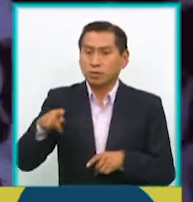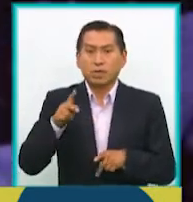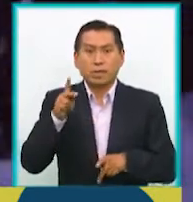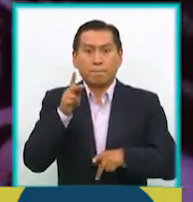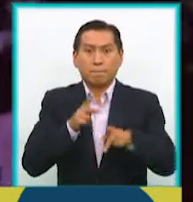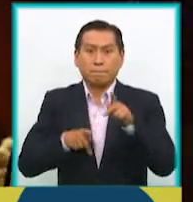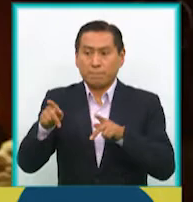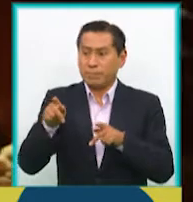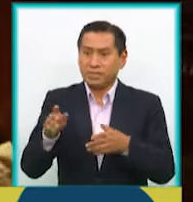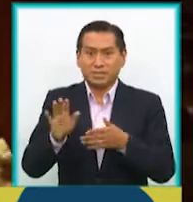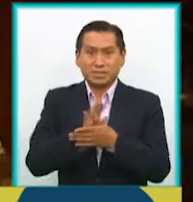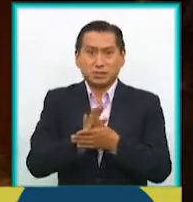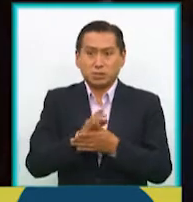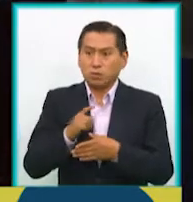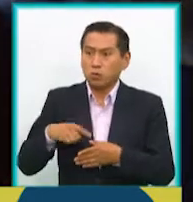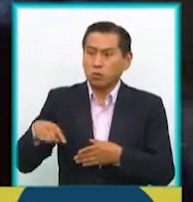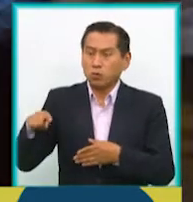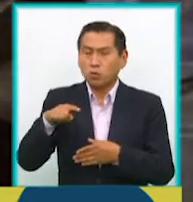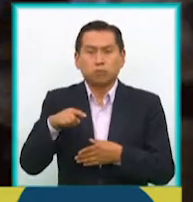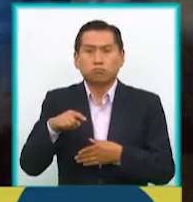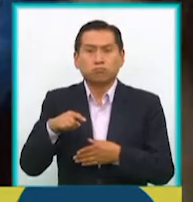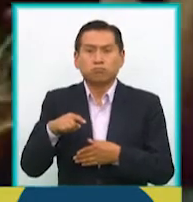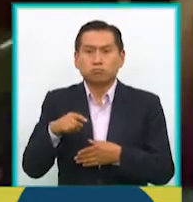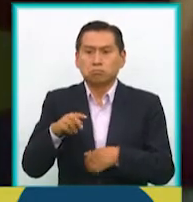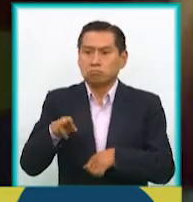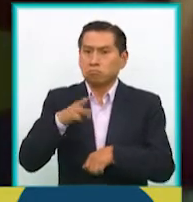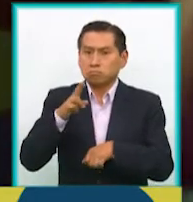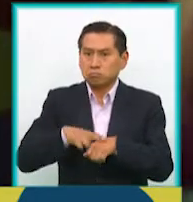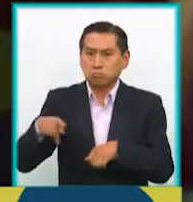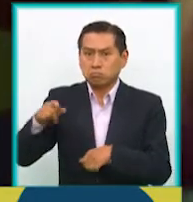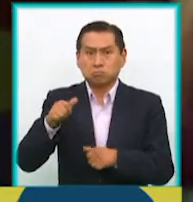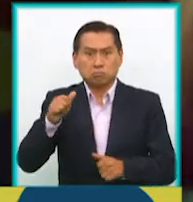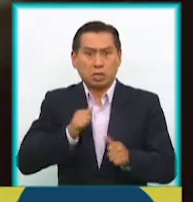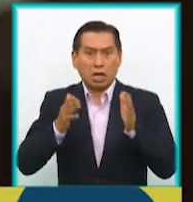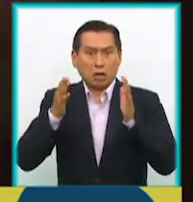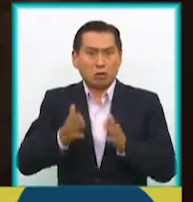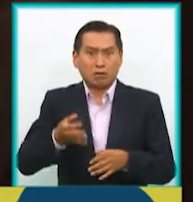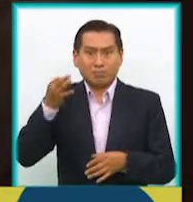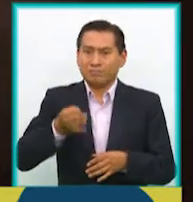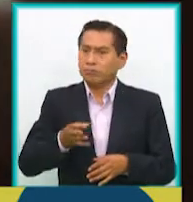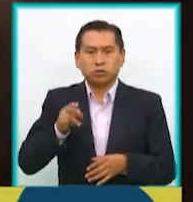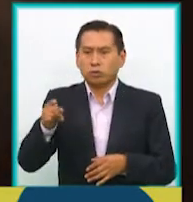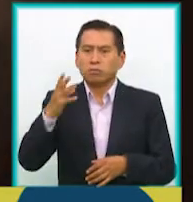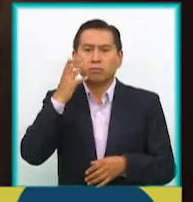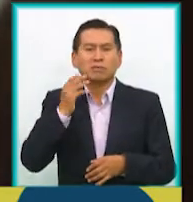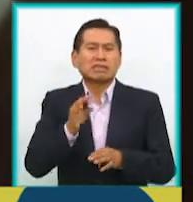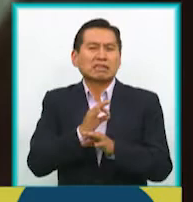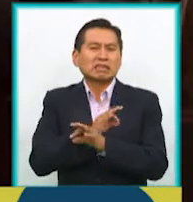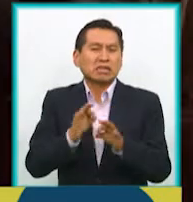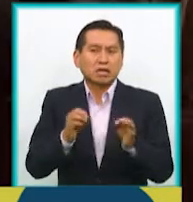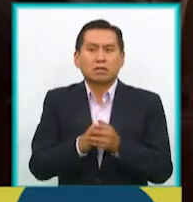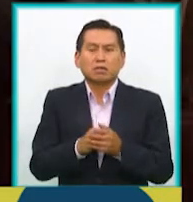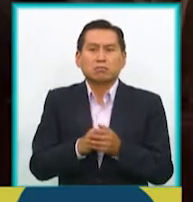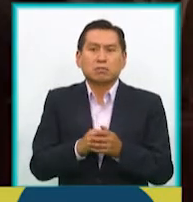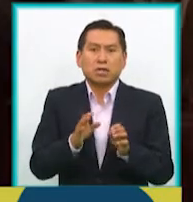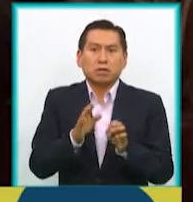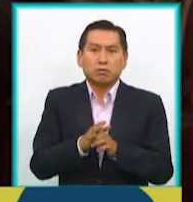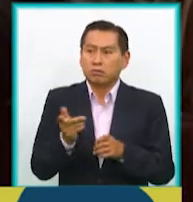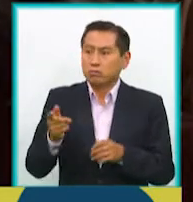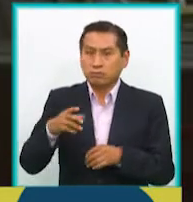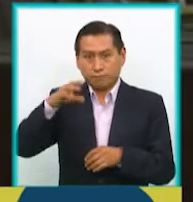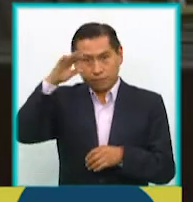que hay en la película son totalmente naturales, no son actores, que no tenían experiencia alguna. El Niñito, por ejemplo,